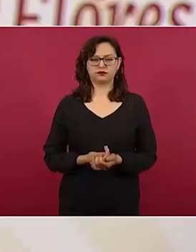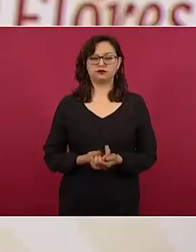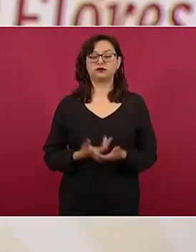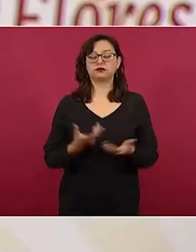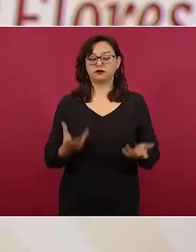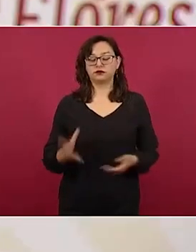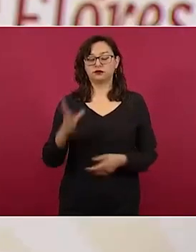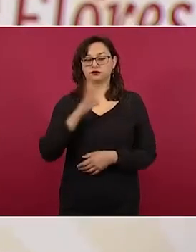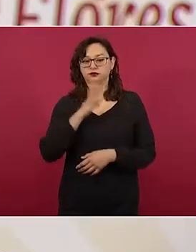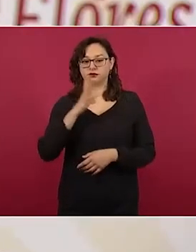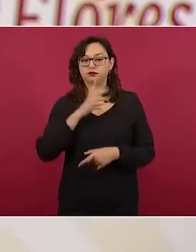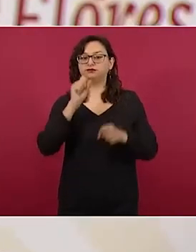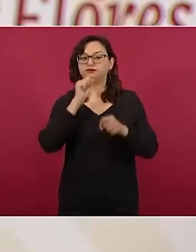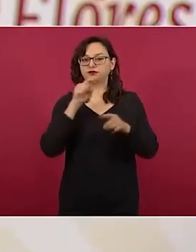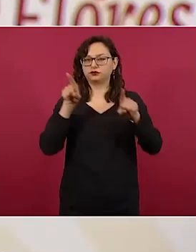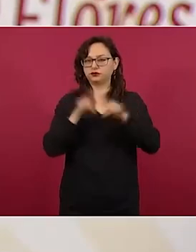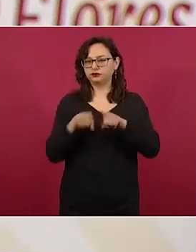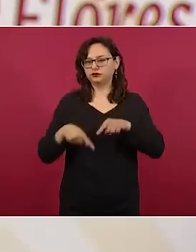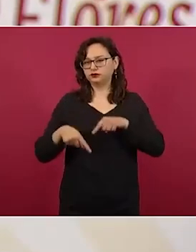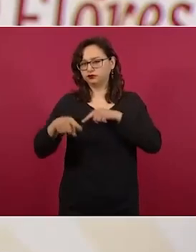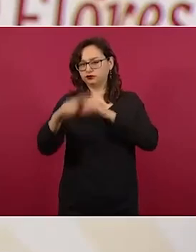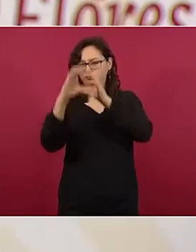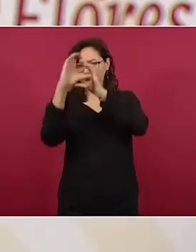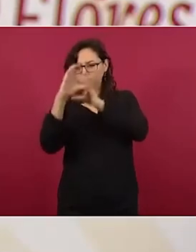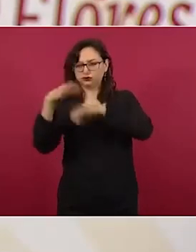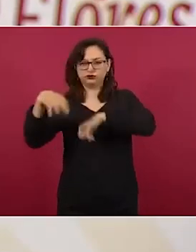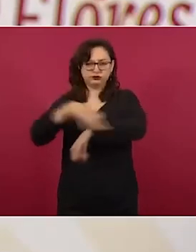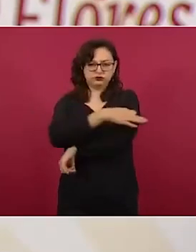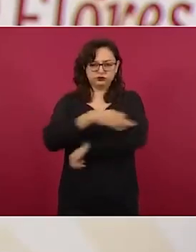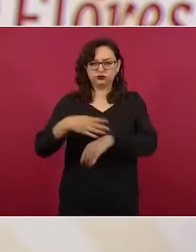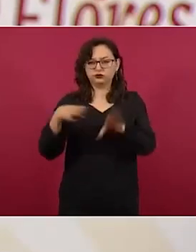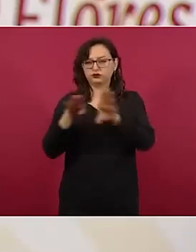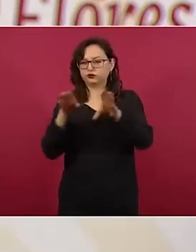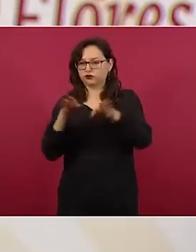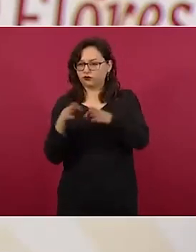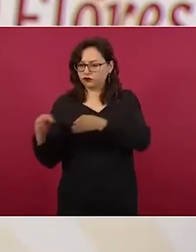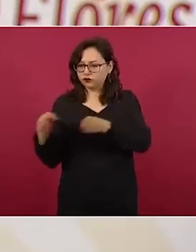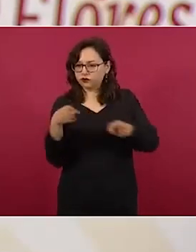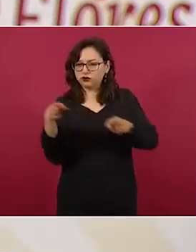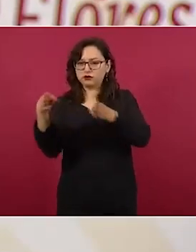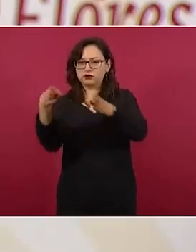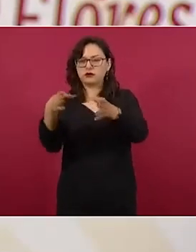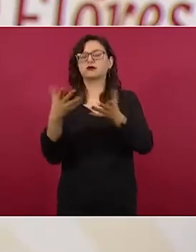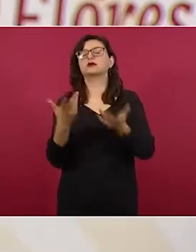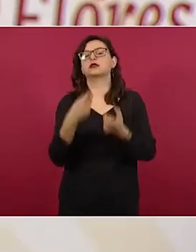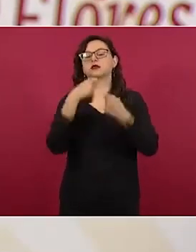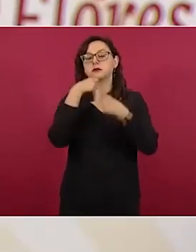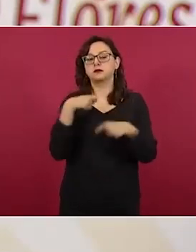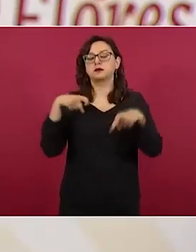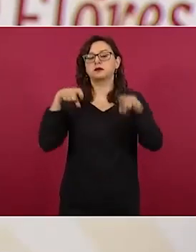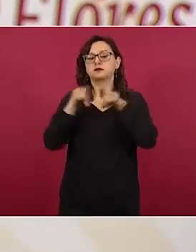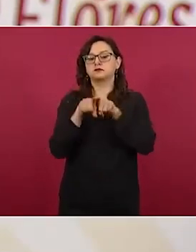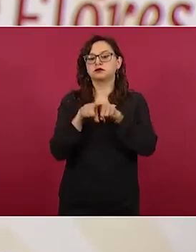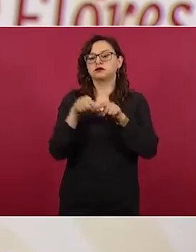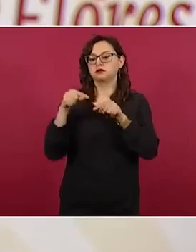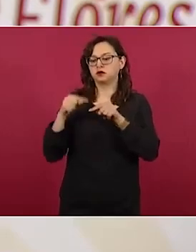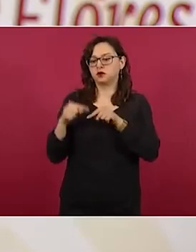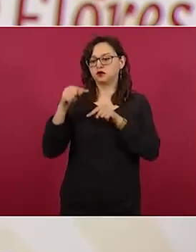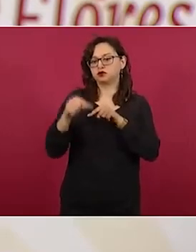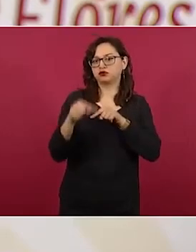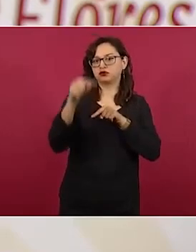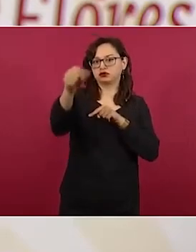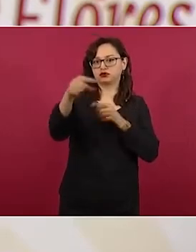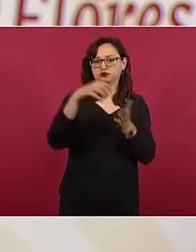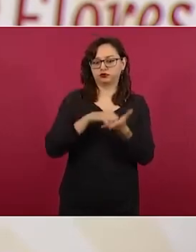levantamientos topográficos en el inter de transmisión de Comisión Federal en la propia carretera, la colocación de referencias topográficas, la